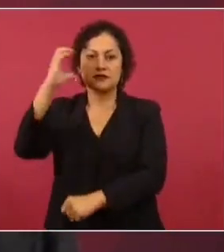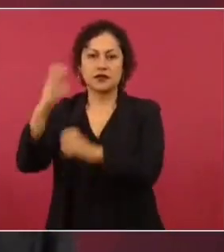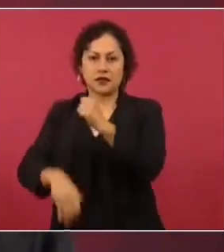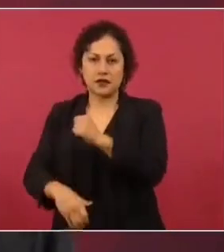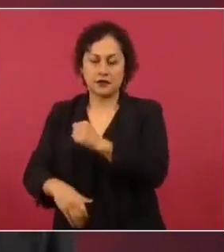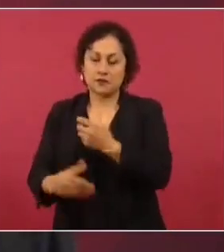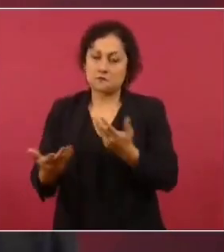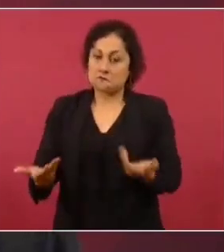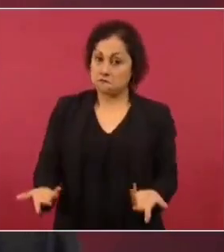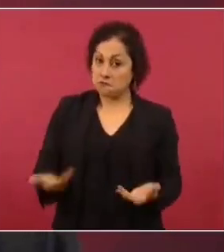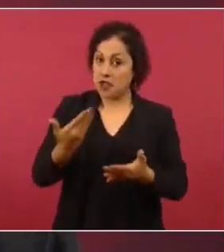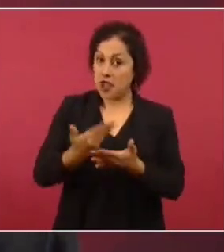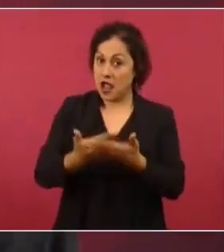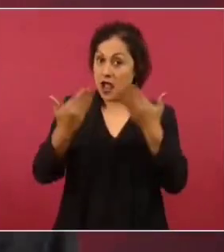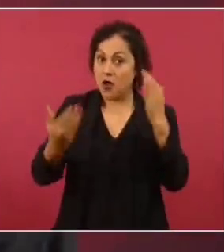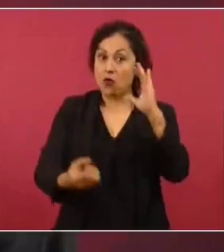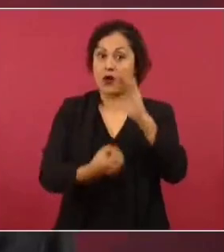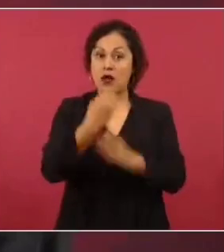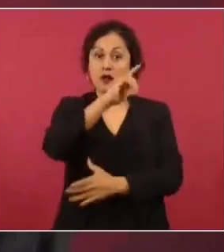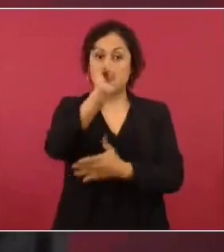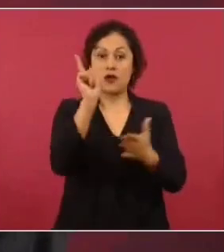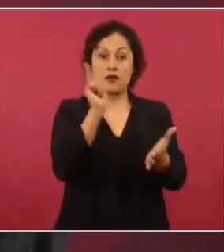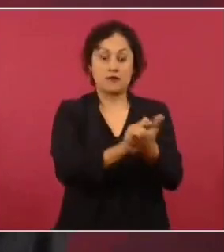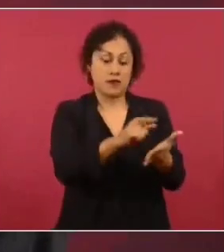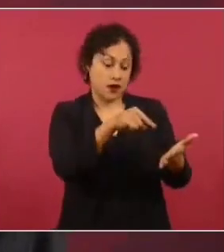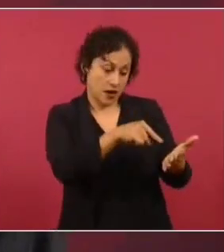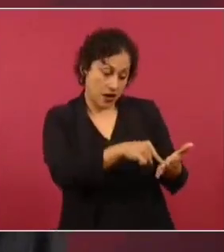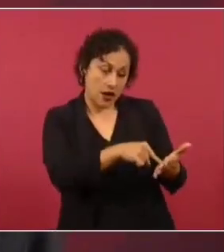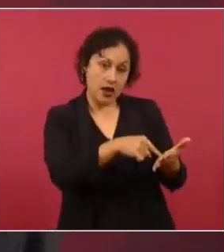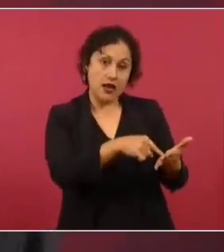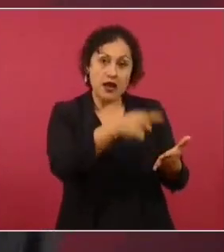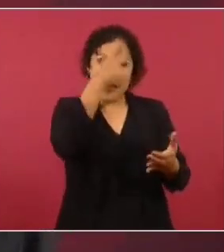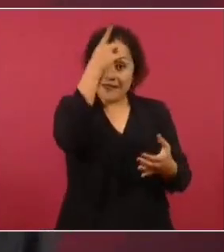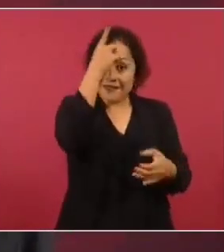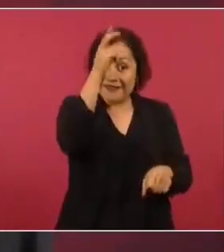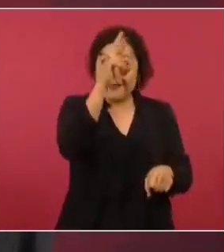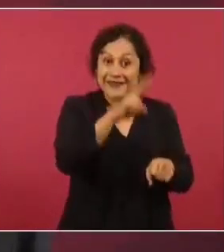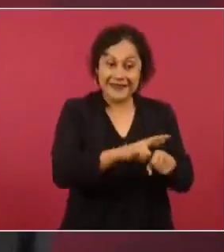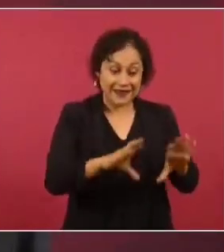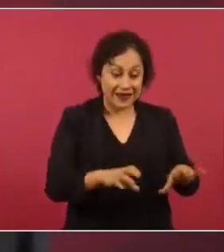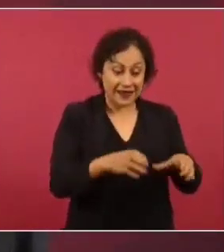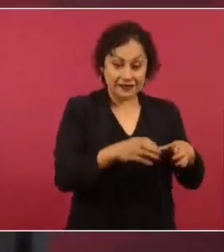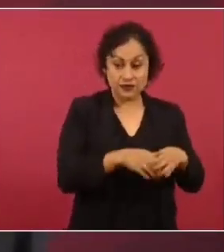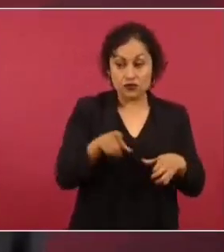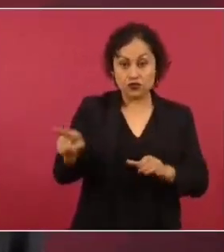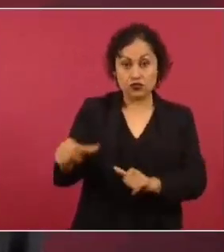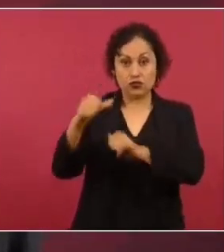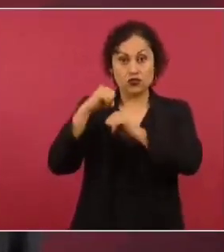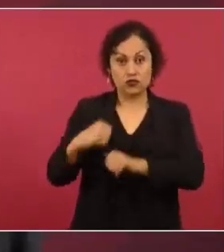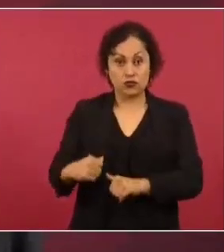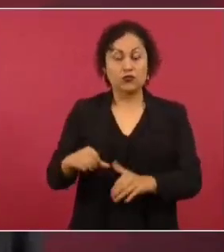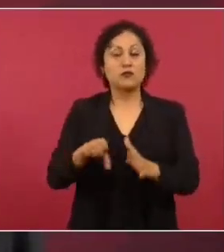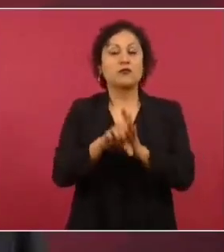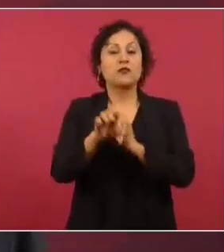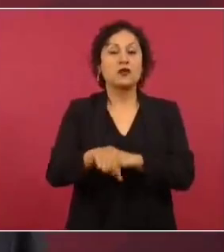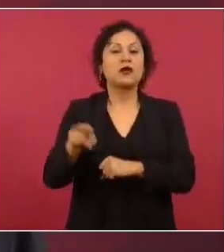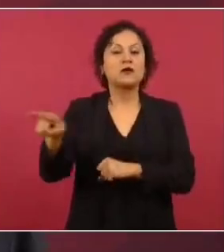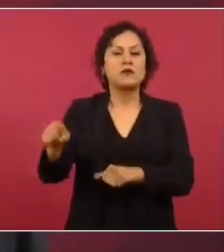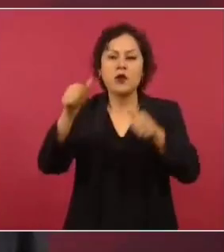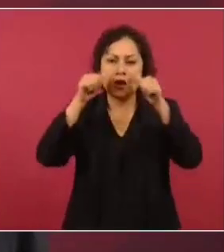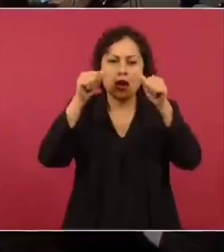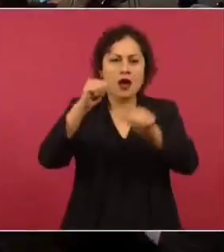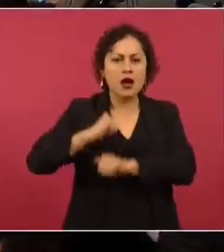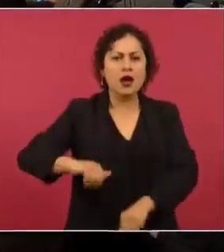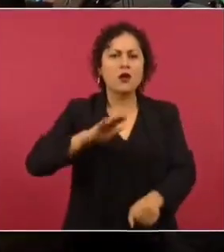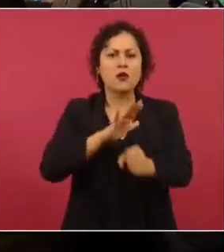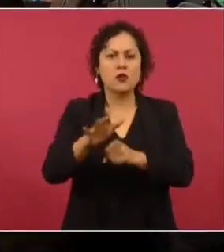desaparecer la dirección que lo ostentaba, que dice que tenía prerrogativas como el manejo del presupuesto, que